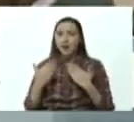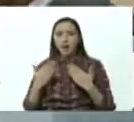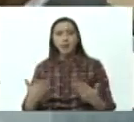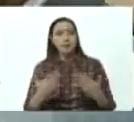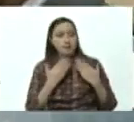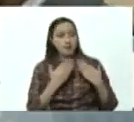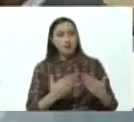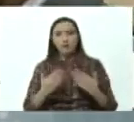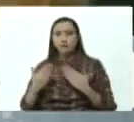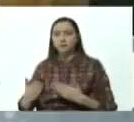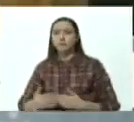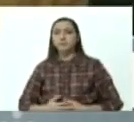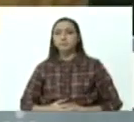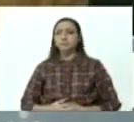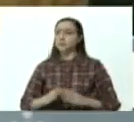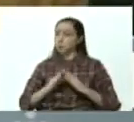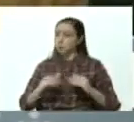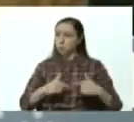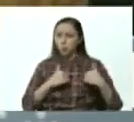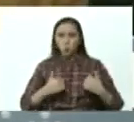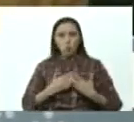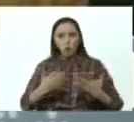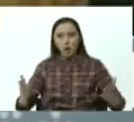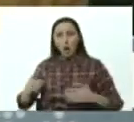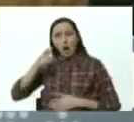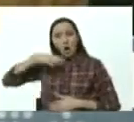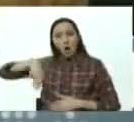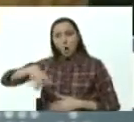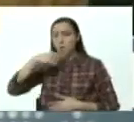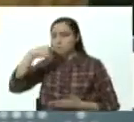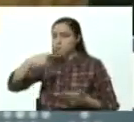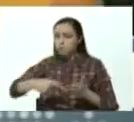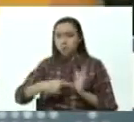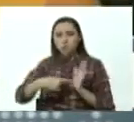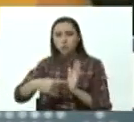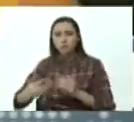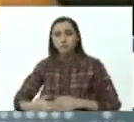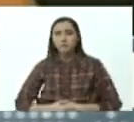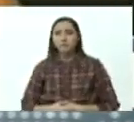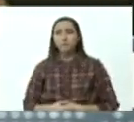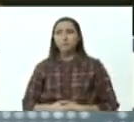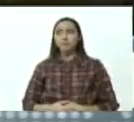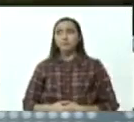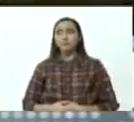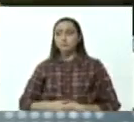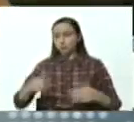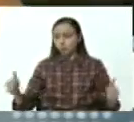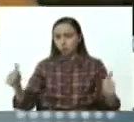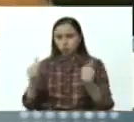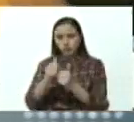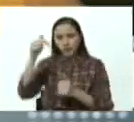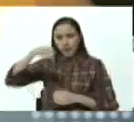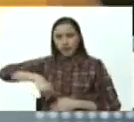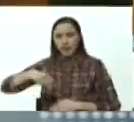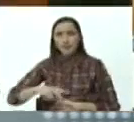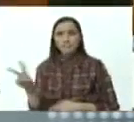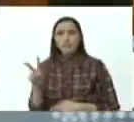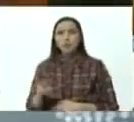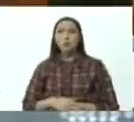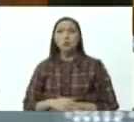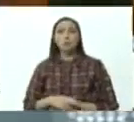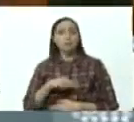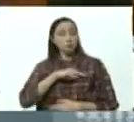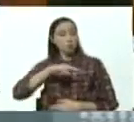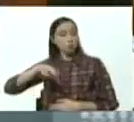Agradecerles de todo corazón, a nombre del pueblo de Venezuela, que estén con nosotros. Hemos hecho